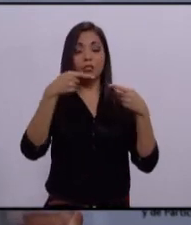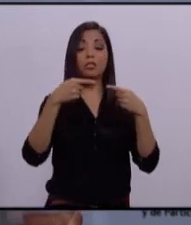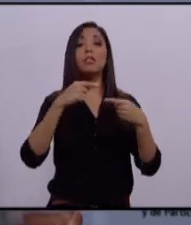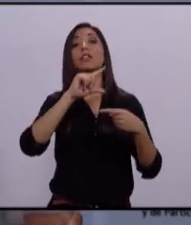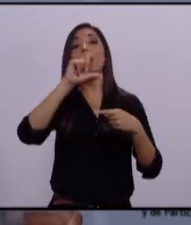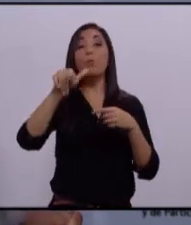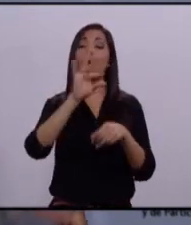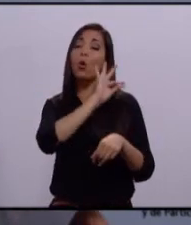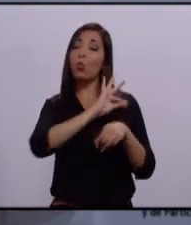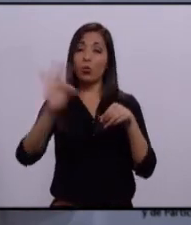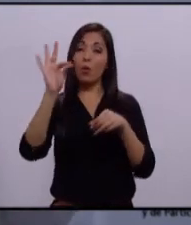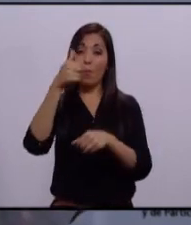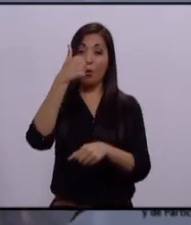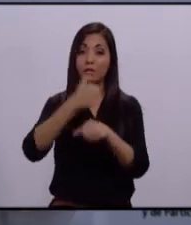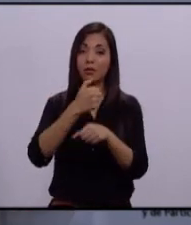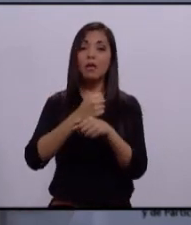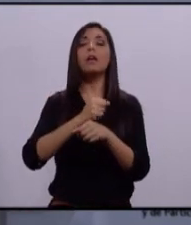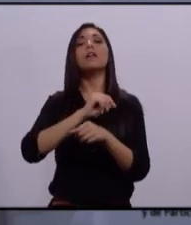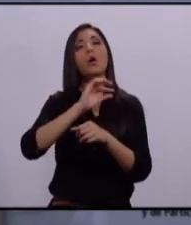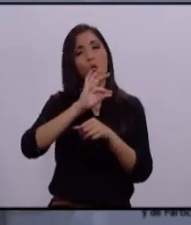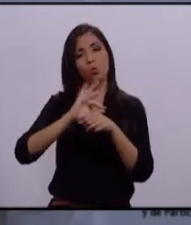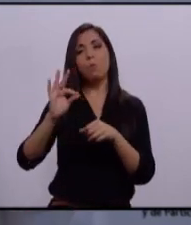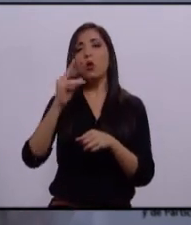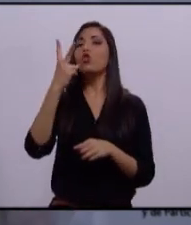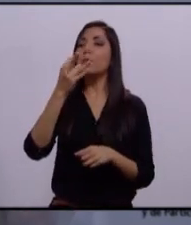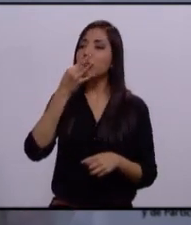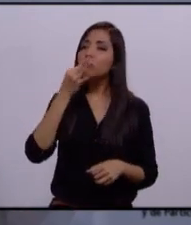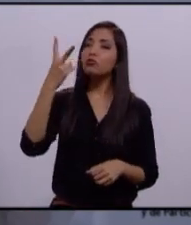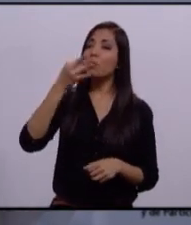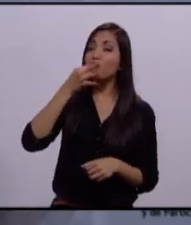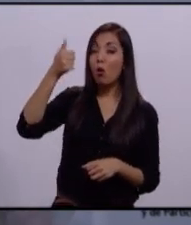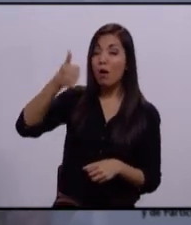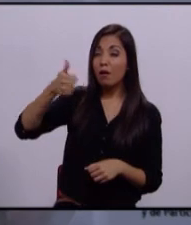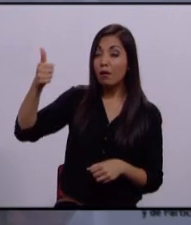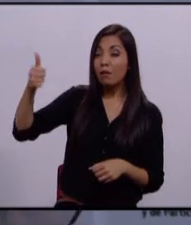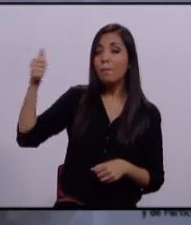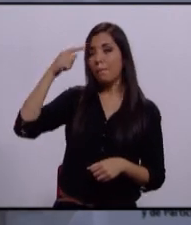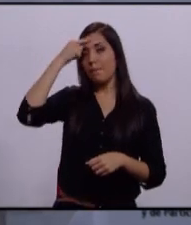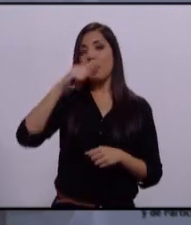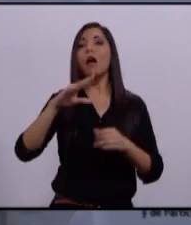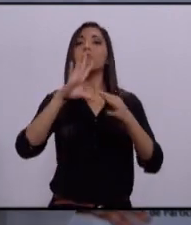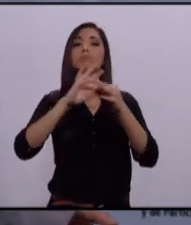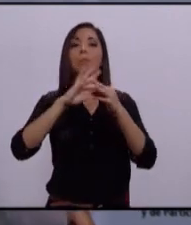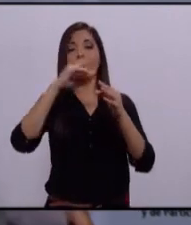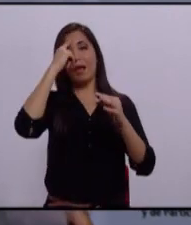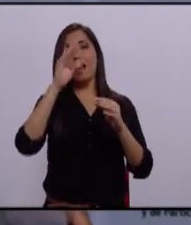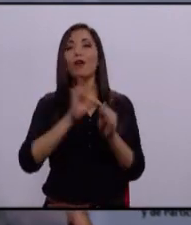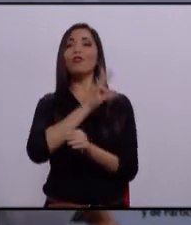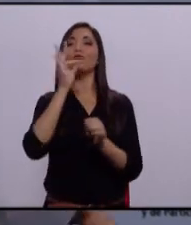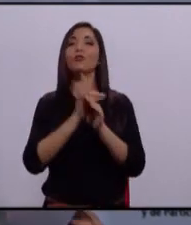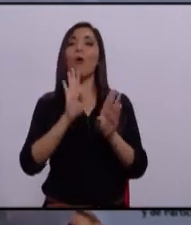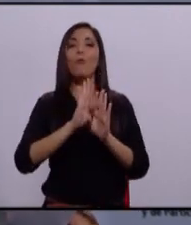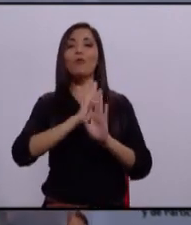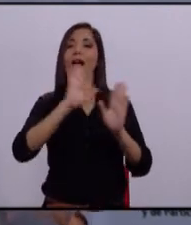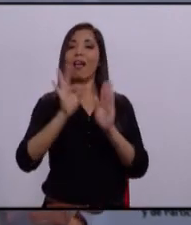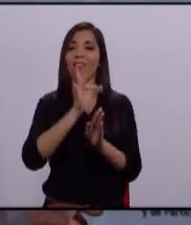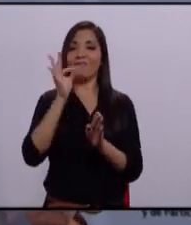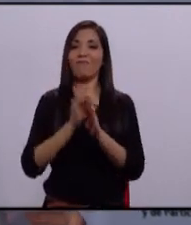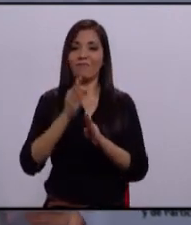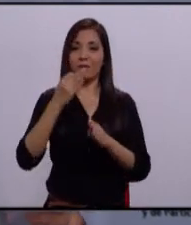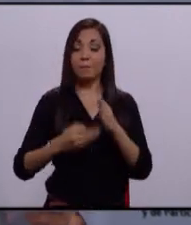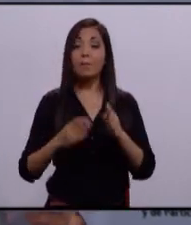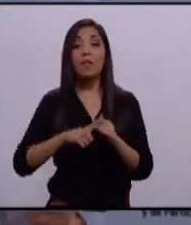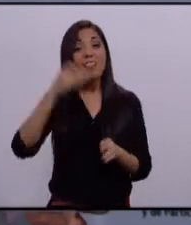su sexta intervención, los candidatos tendrán dos minutos para hacer un planteamiento de salida o conclusiones. El tiempo se